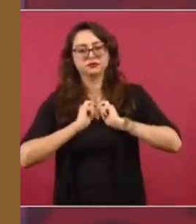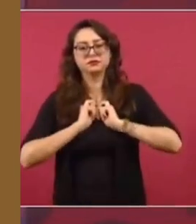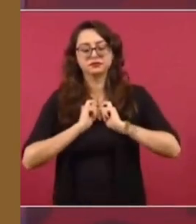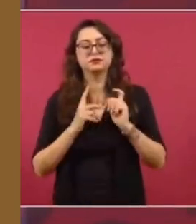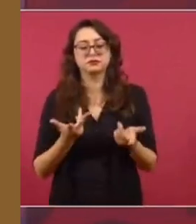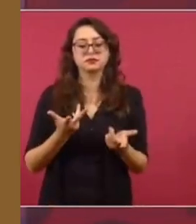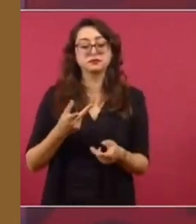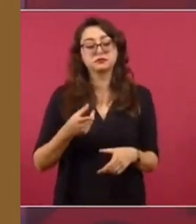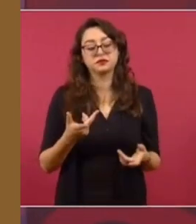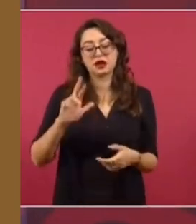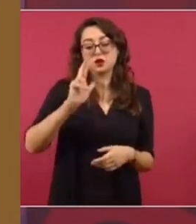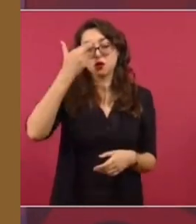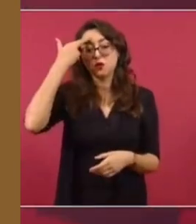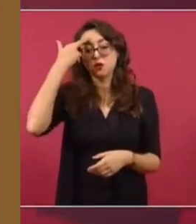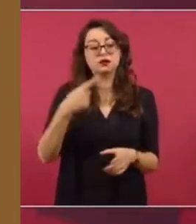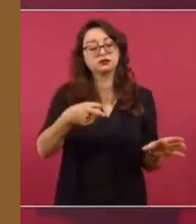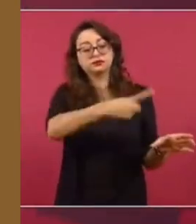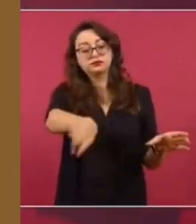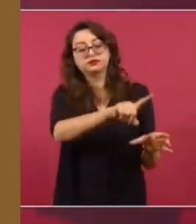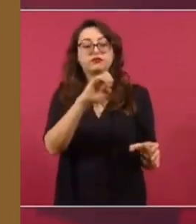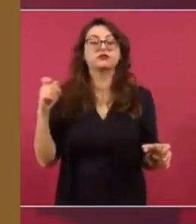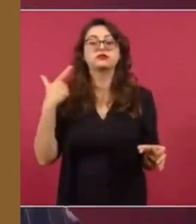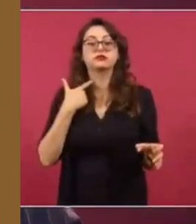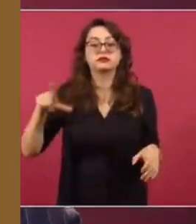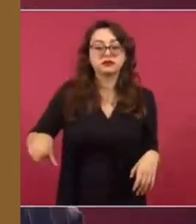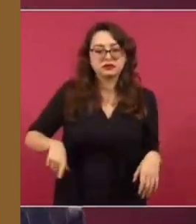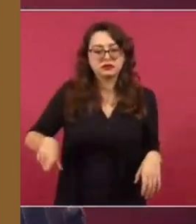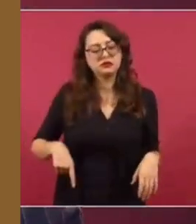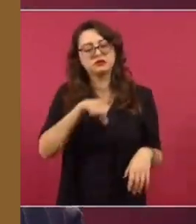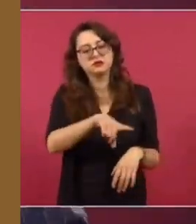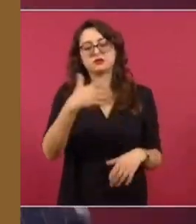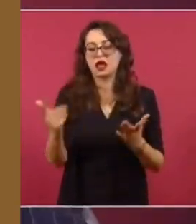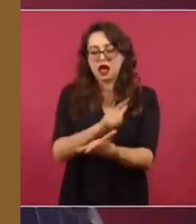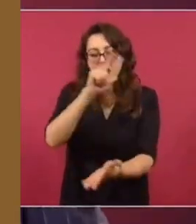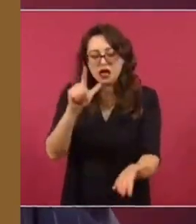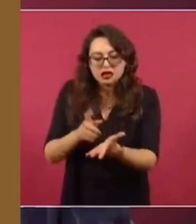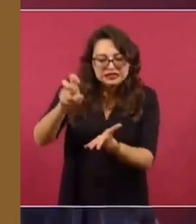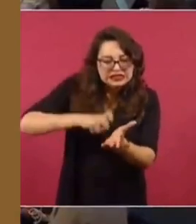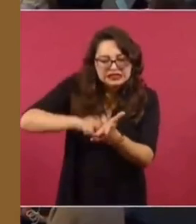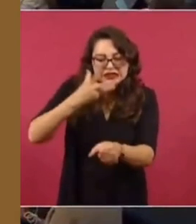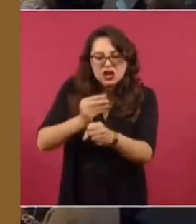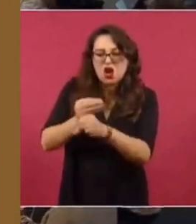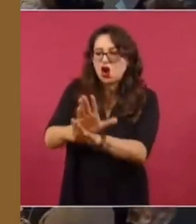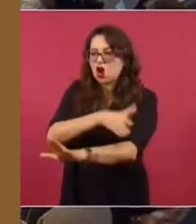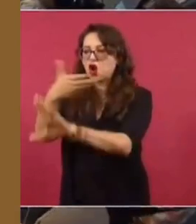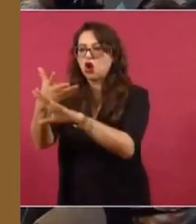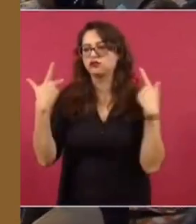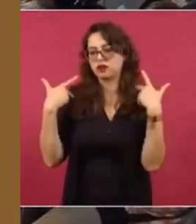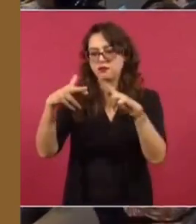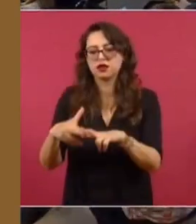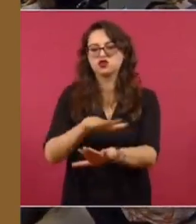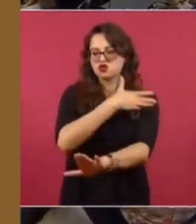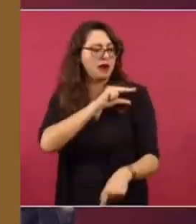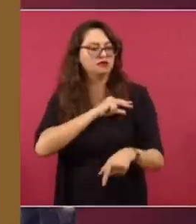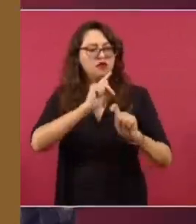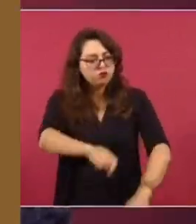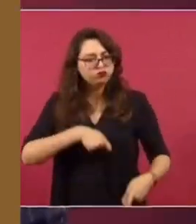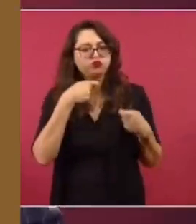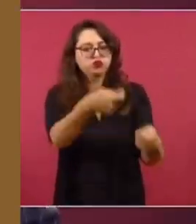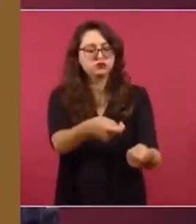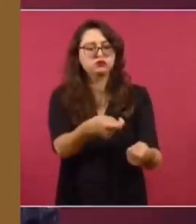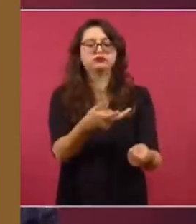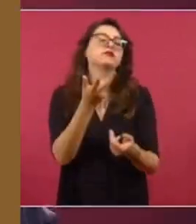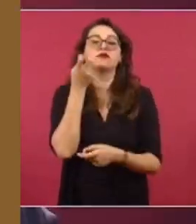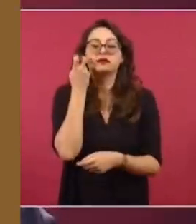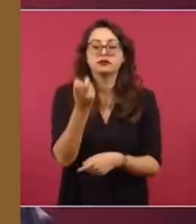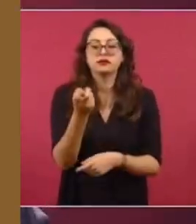todo un plan de desprestigio contra maestras, maestros y contra la educación pública porque el propósito era privatizar la educación. Estas